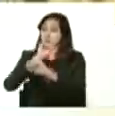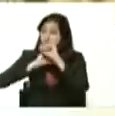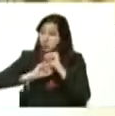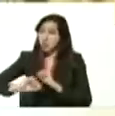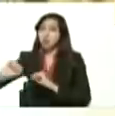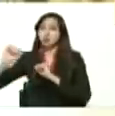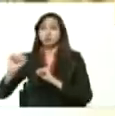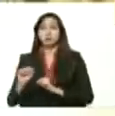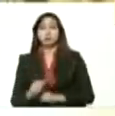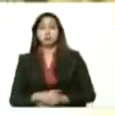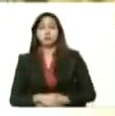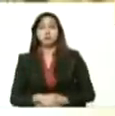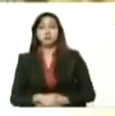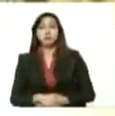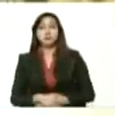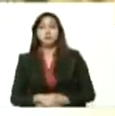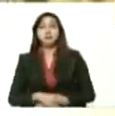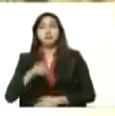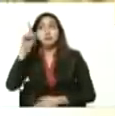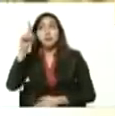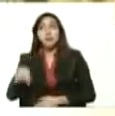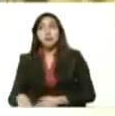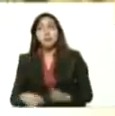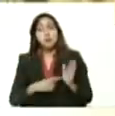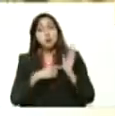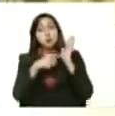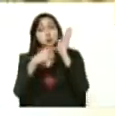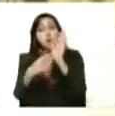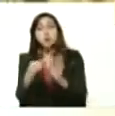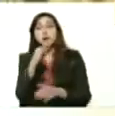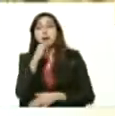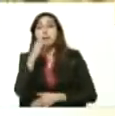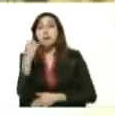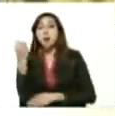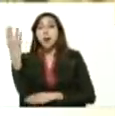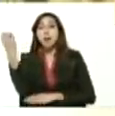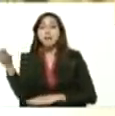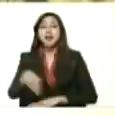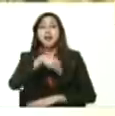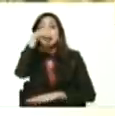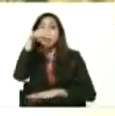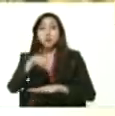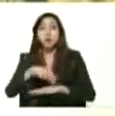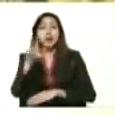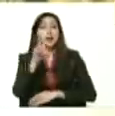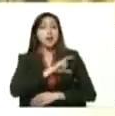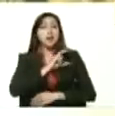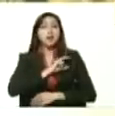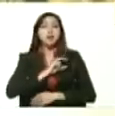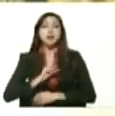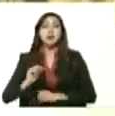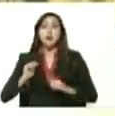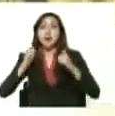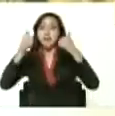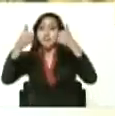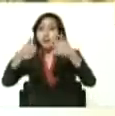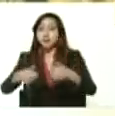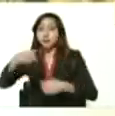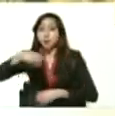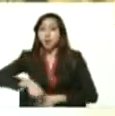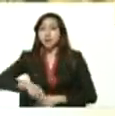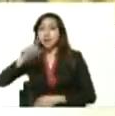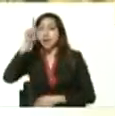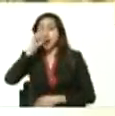Y ahí está otro de los centros que fijé en el mensaje a la Asamblea Nacional en enero, empezando este año